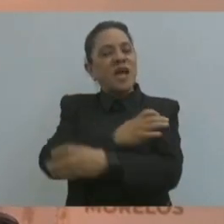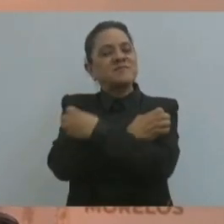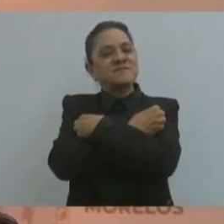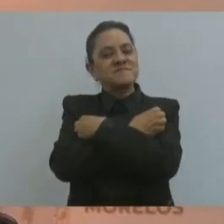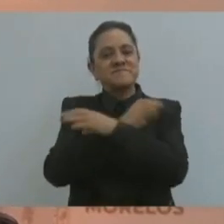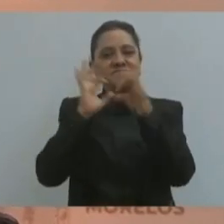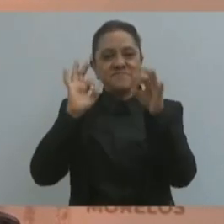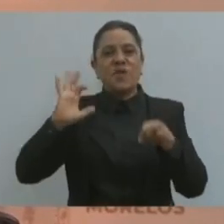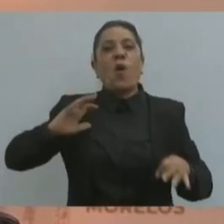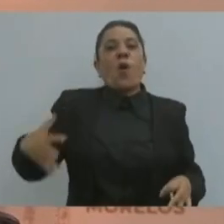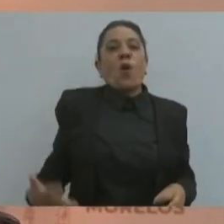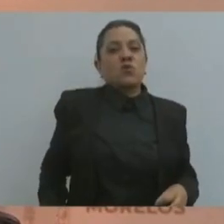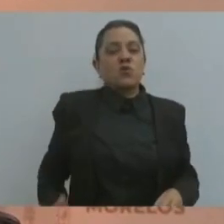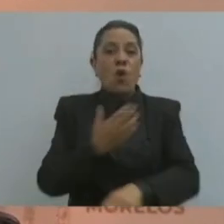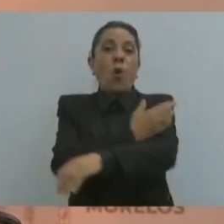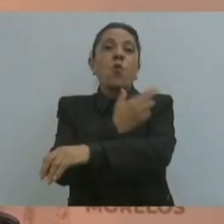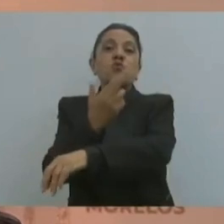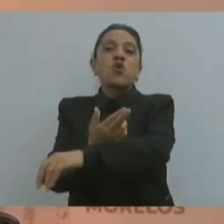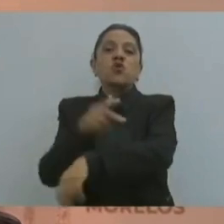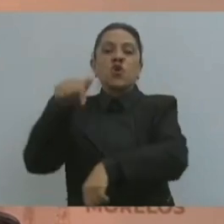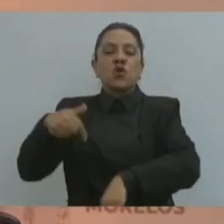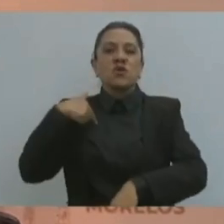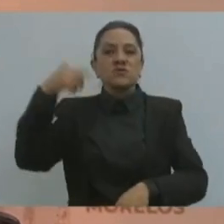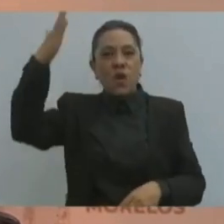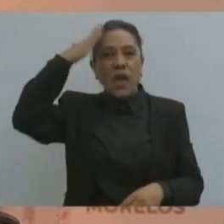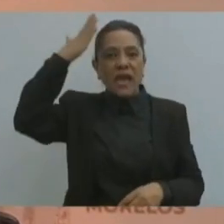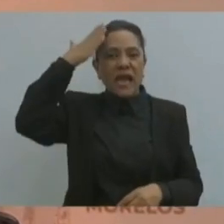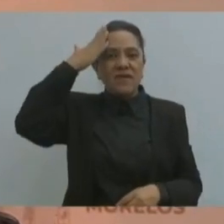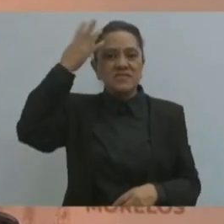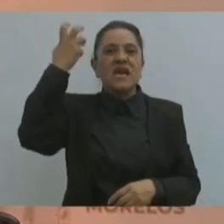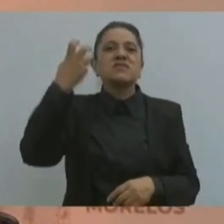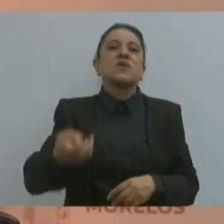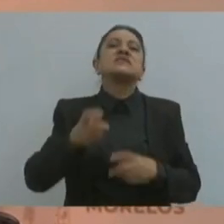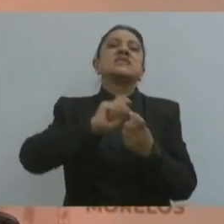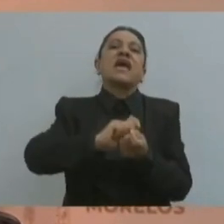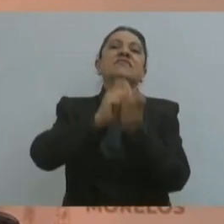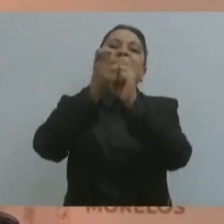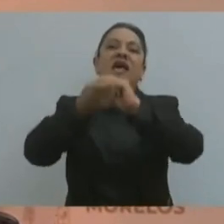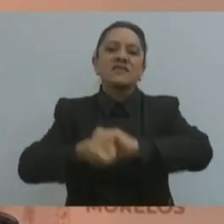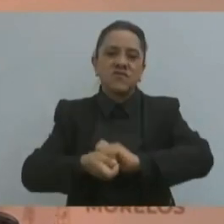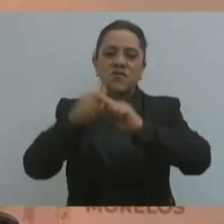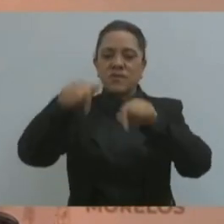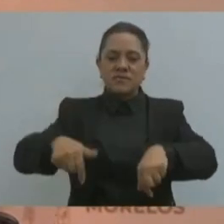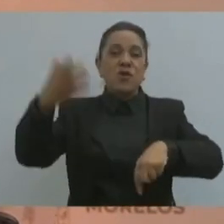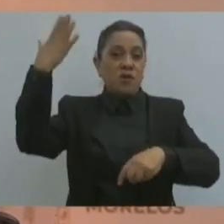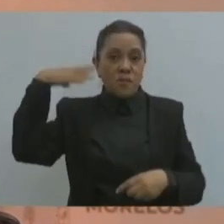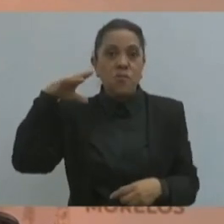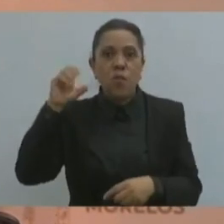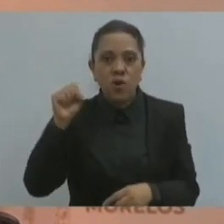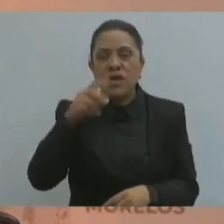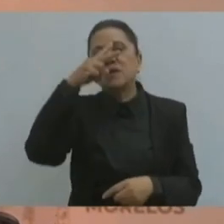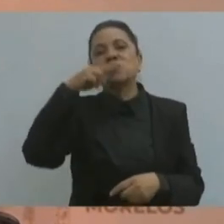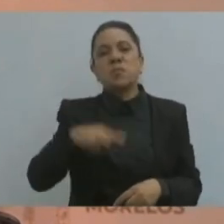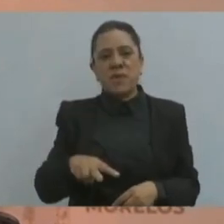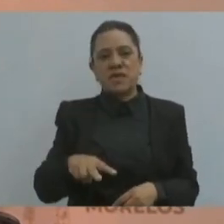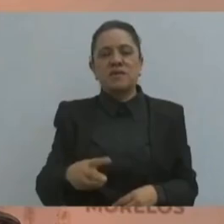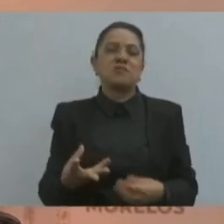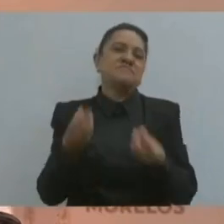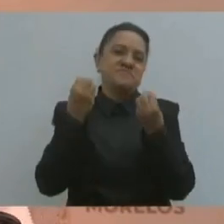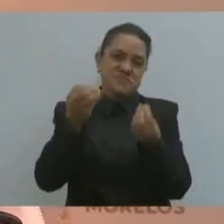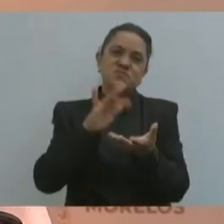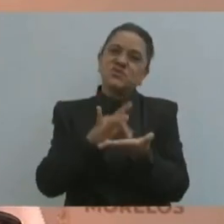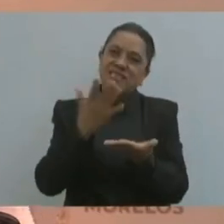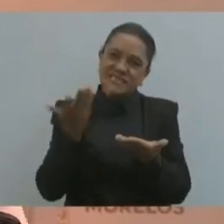un honor estar encabezando esta transformación en Morelos y en México. Muchísimas